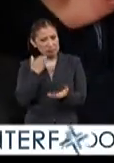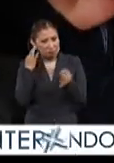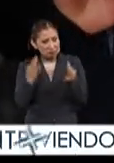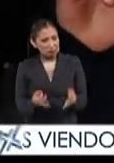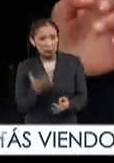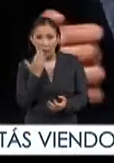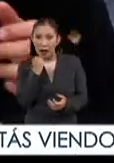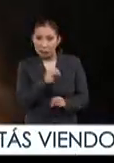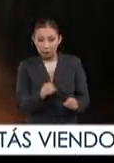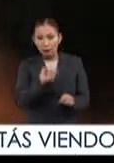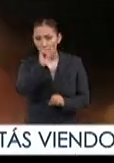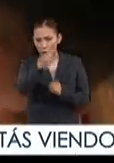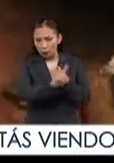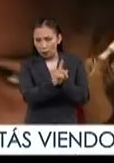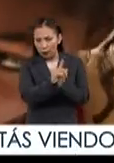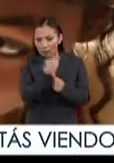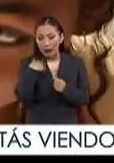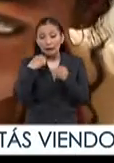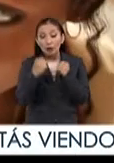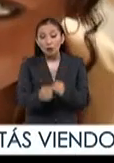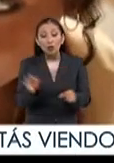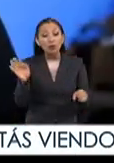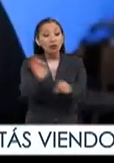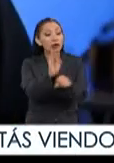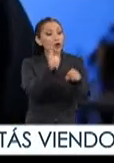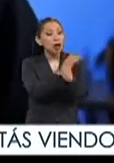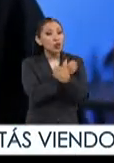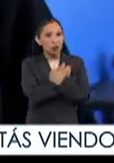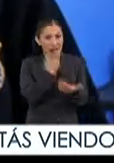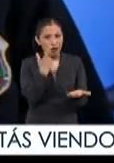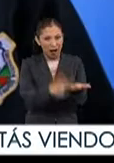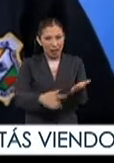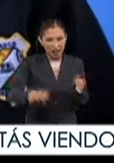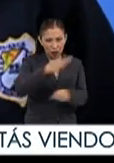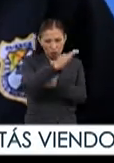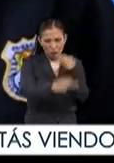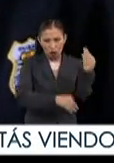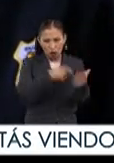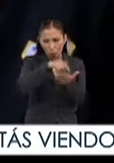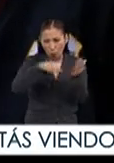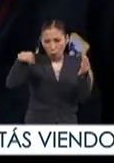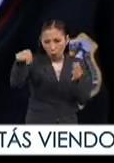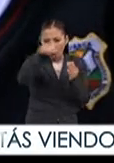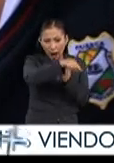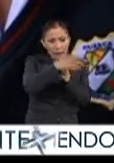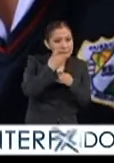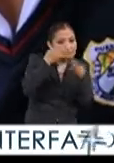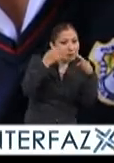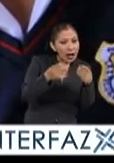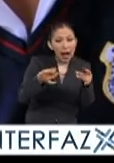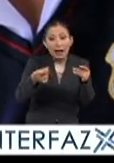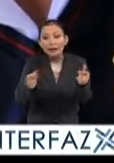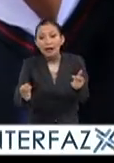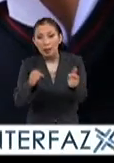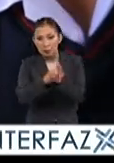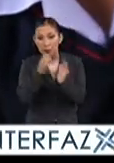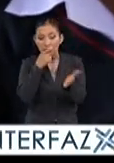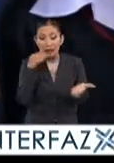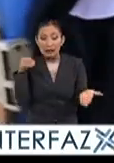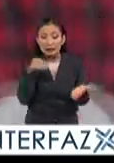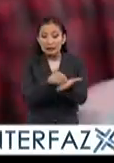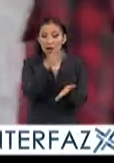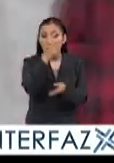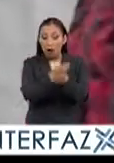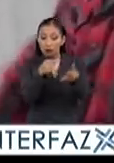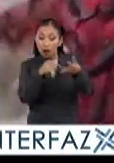Otro gran desafío es garantizar que la educación que se imparte en todas las latitudes sean de calidad, como lo establece